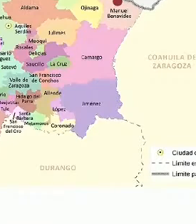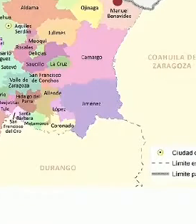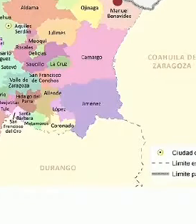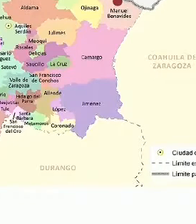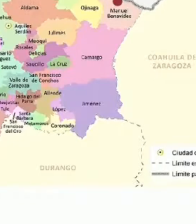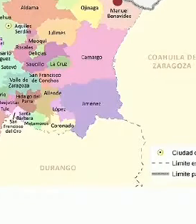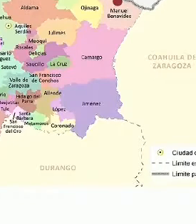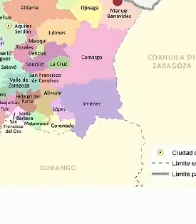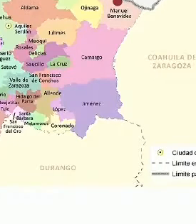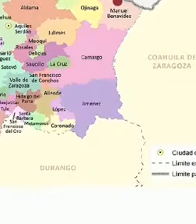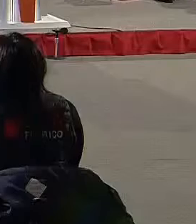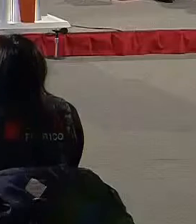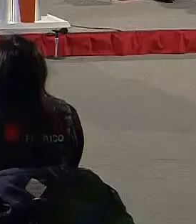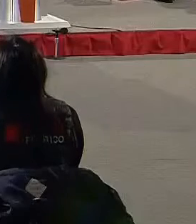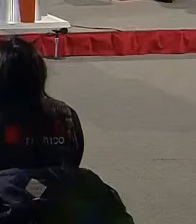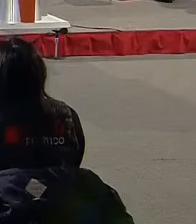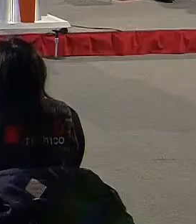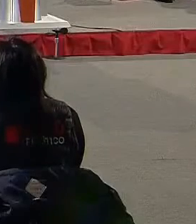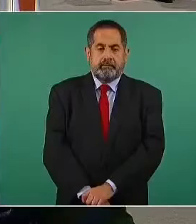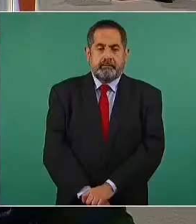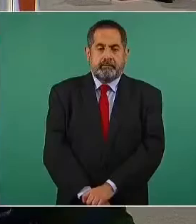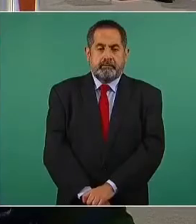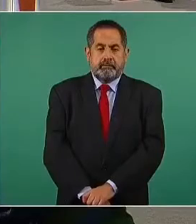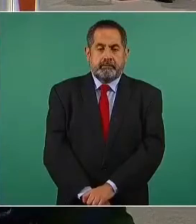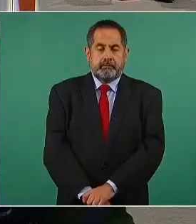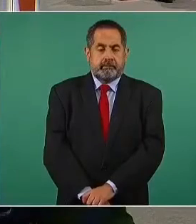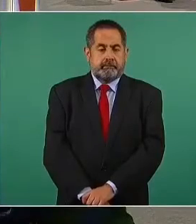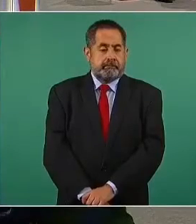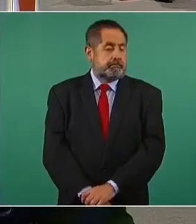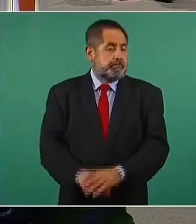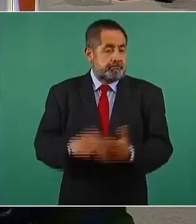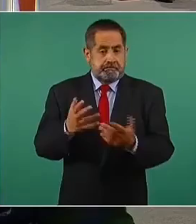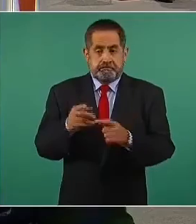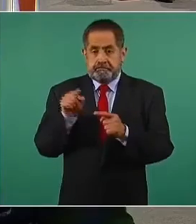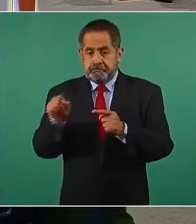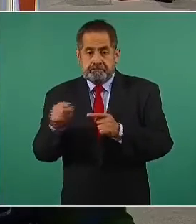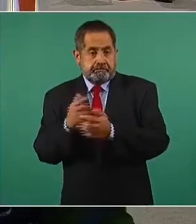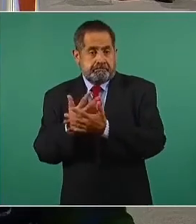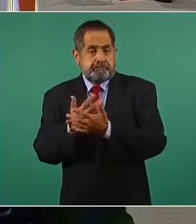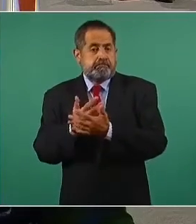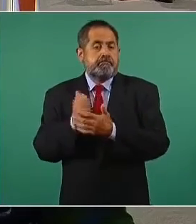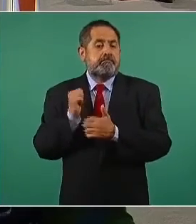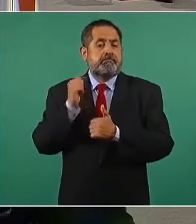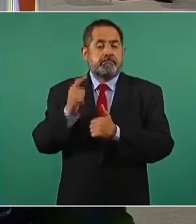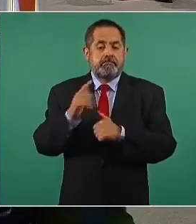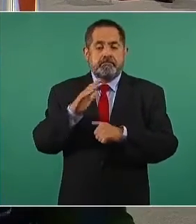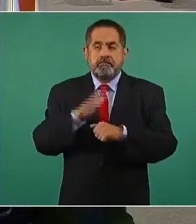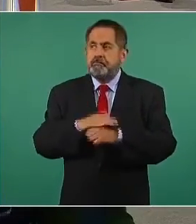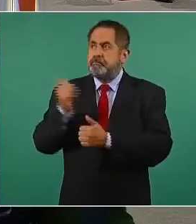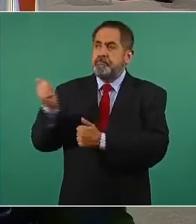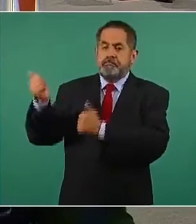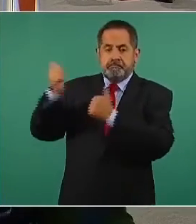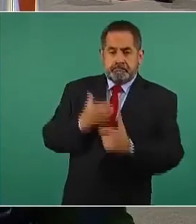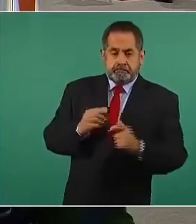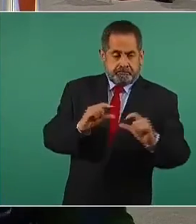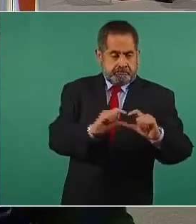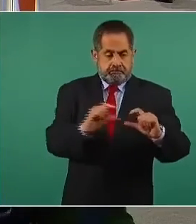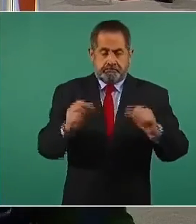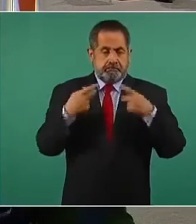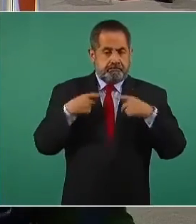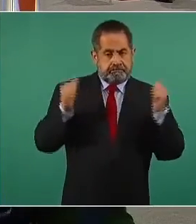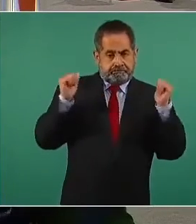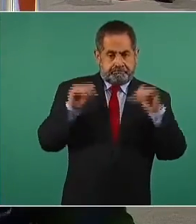Guerrero y en Guadalupe. Vamos a esperar la llegada de algunos cientos de miles y